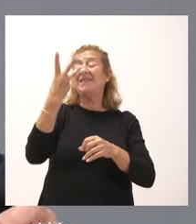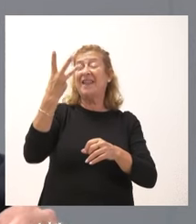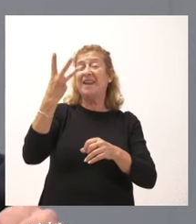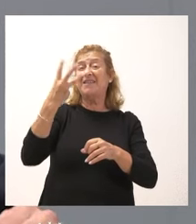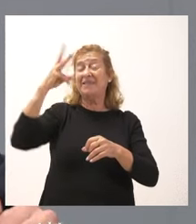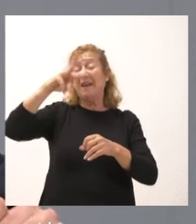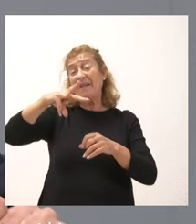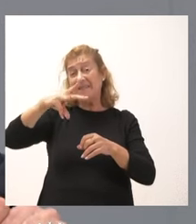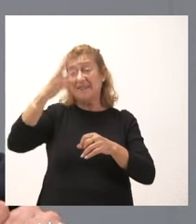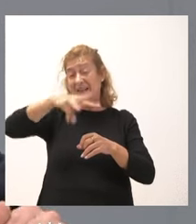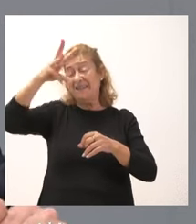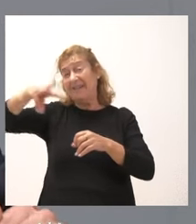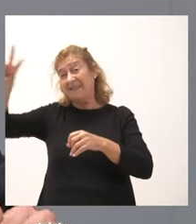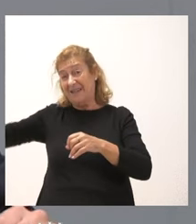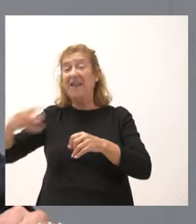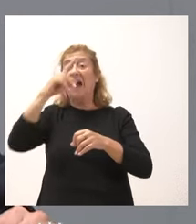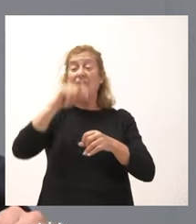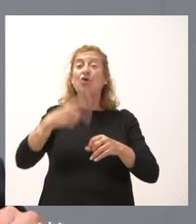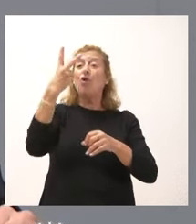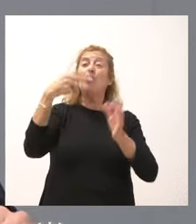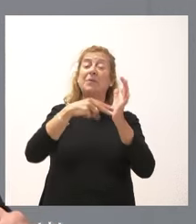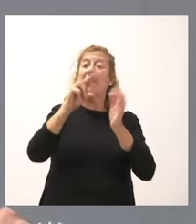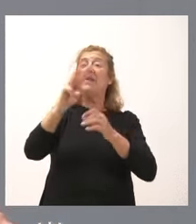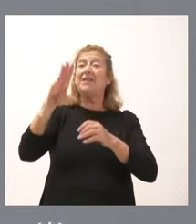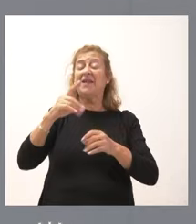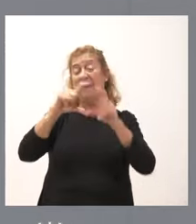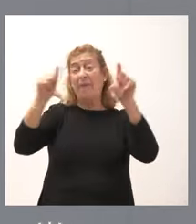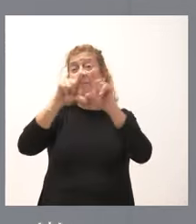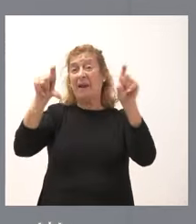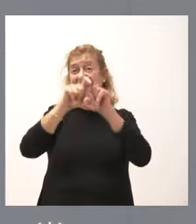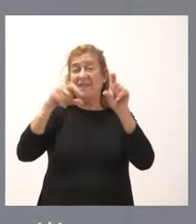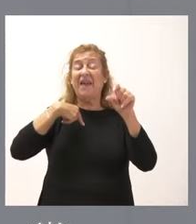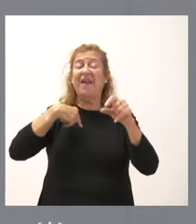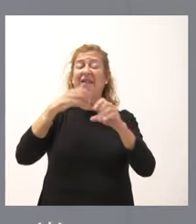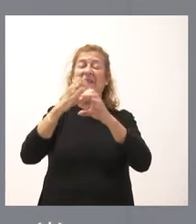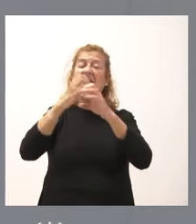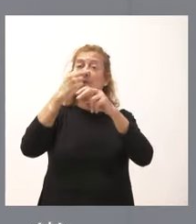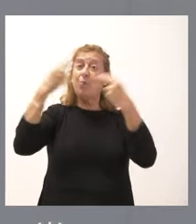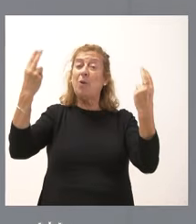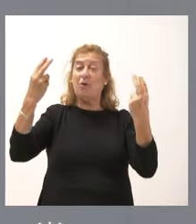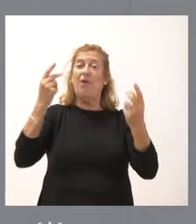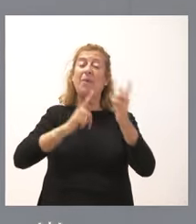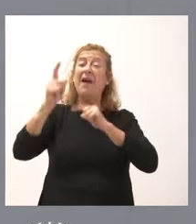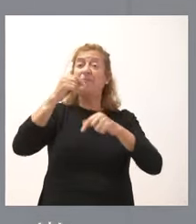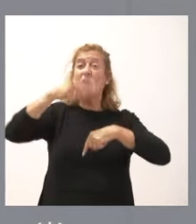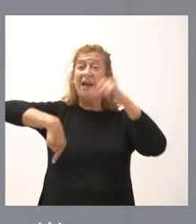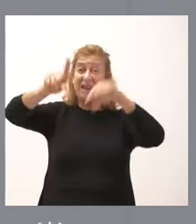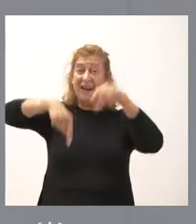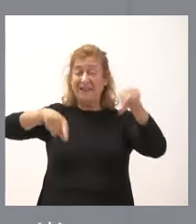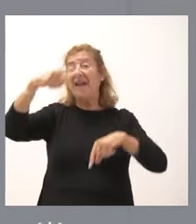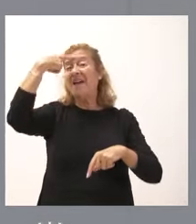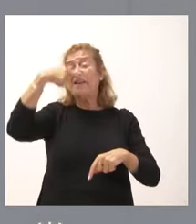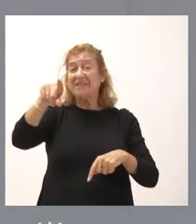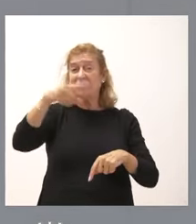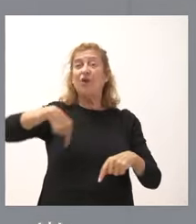trimestres de este año 2023 para las empresas concesionarias del transporte público de viajeros por carretera. Saben ustedes que lo que nosotros